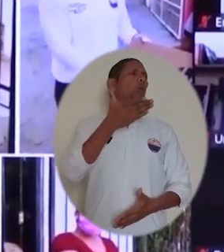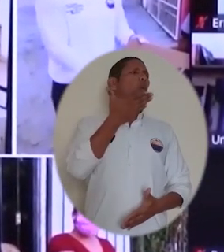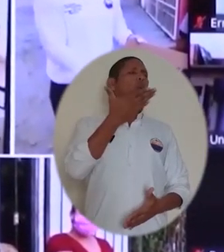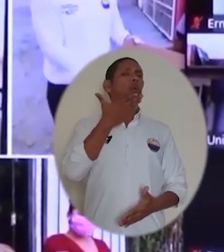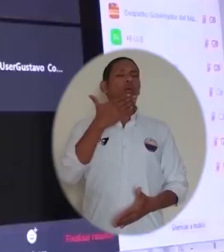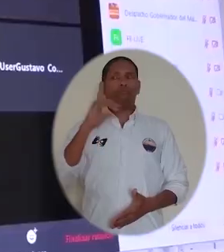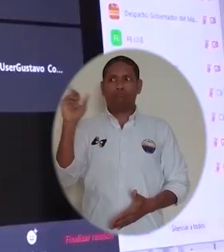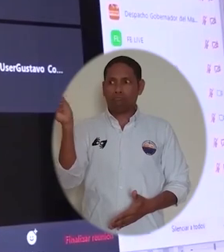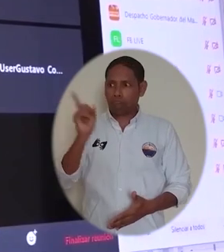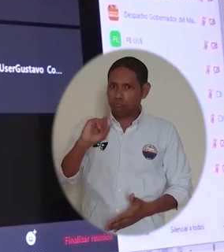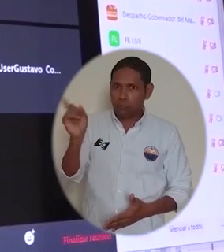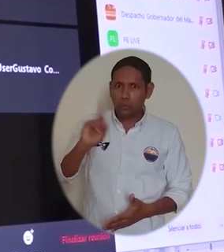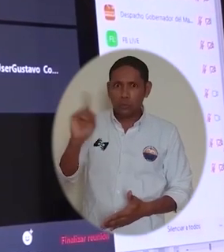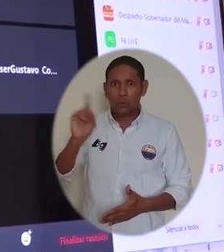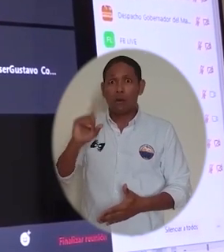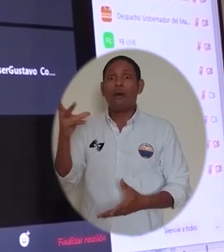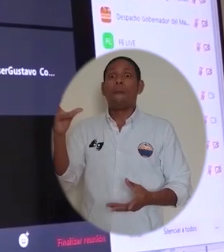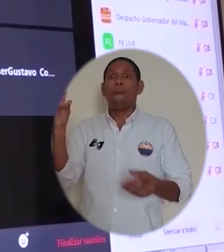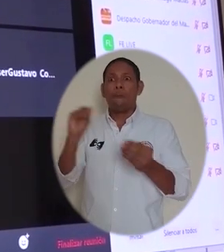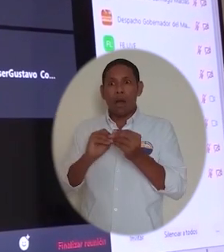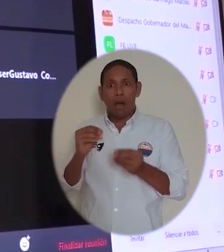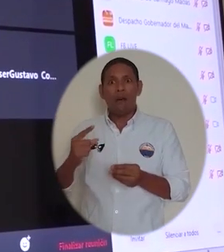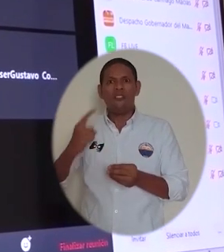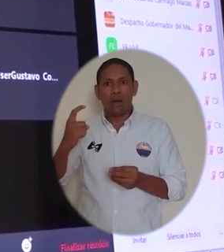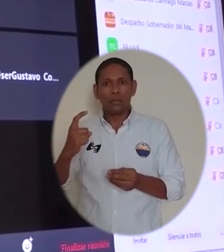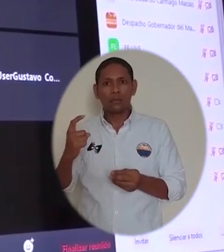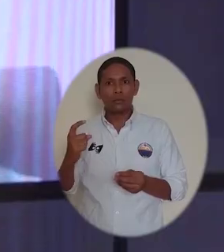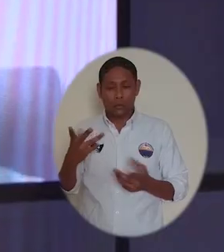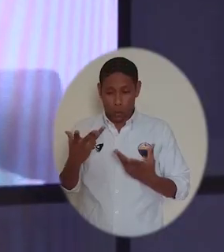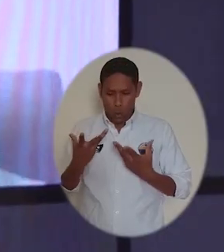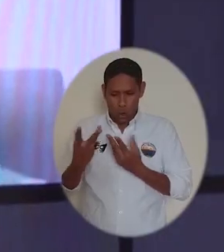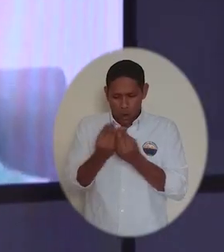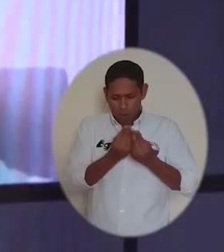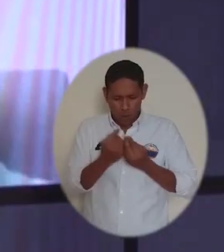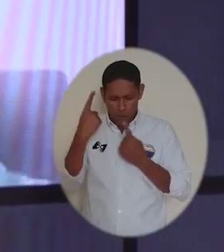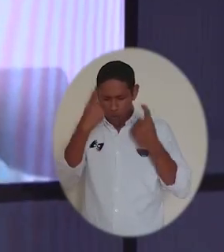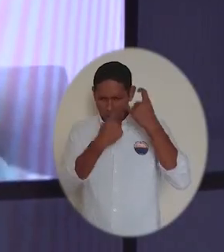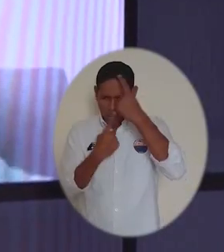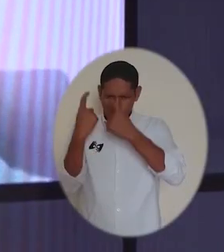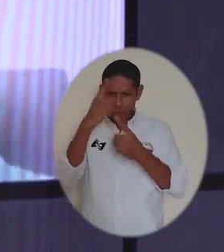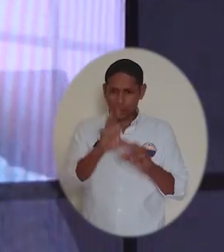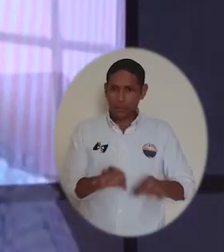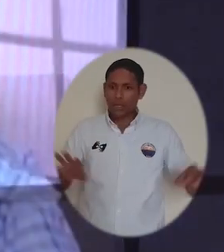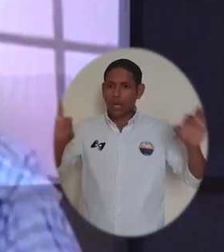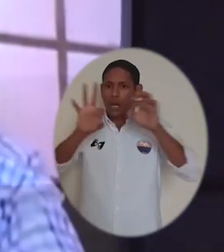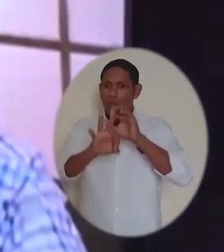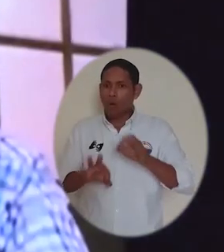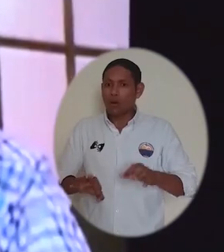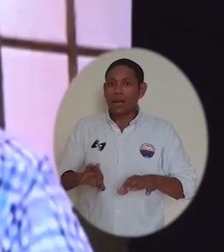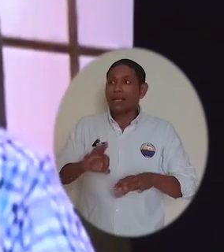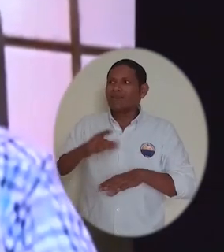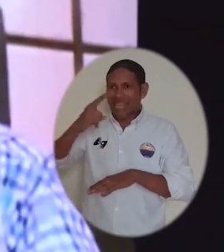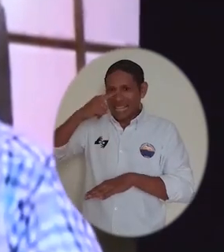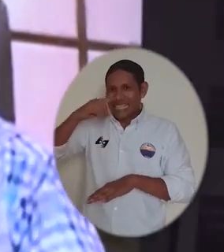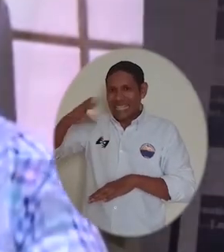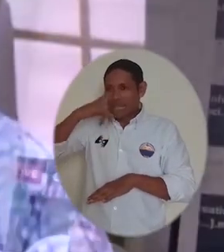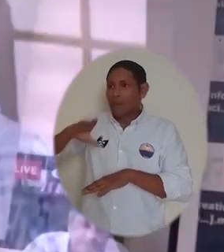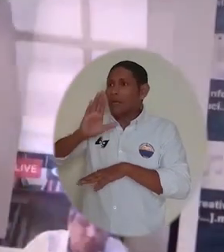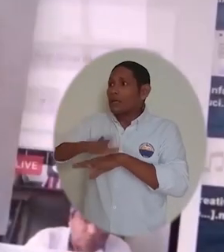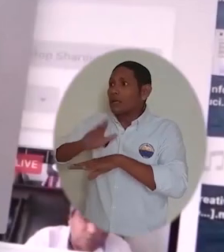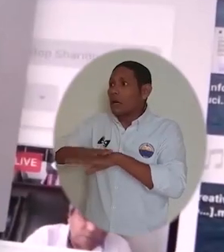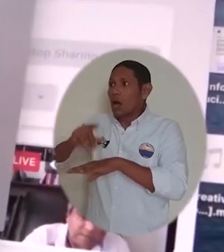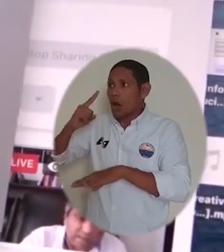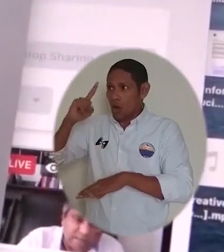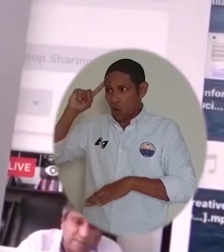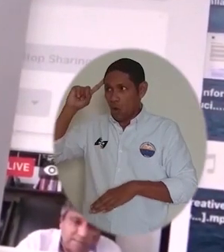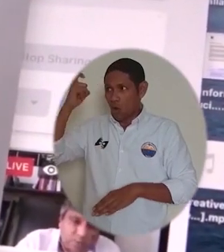recursos anunciados resultan insuficientes para alcanzar la gratuidad plena de la institución. Es así que el Pleno de Consejeros se vio motivado